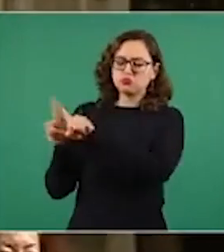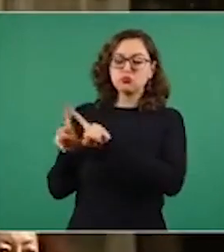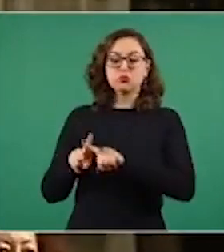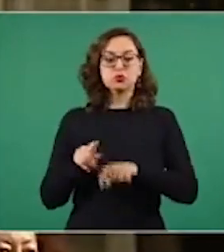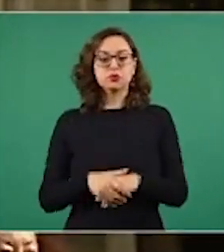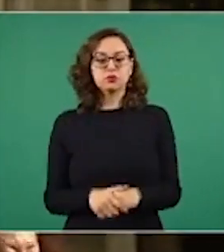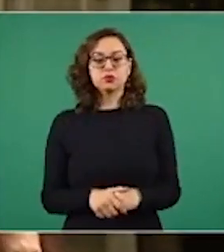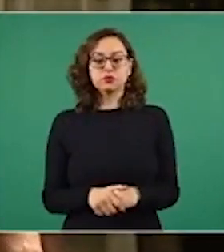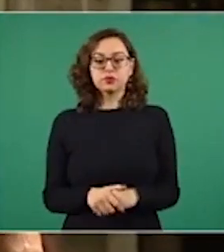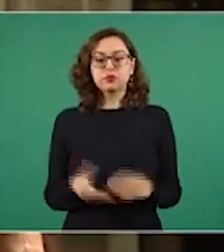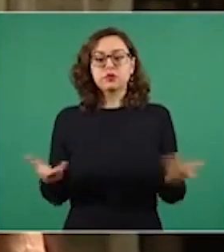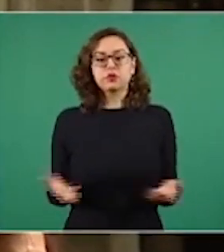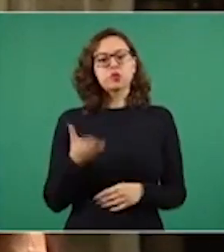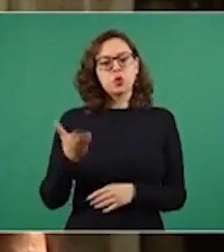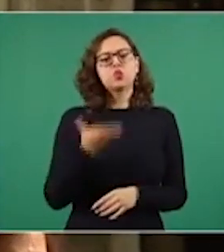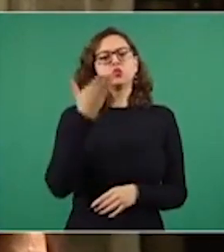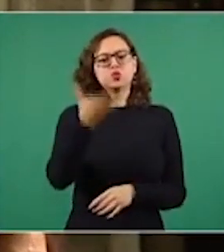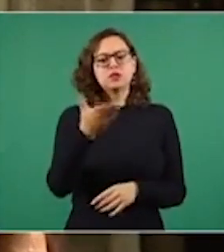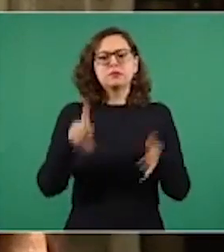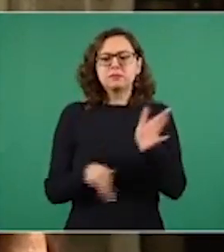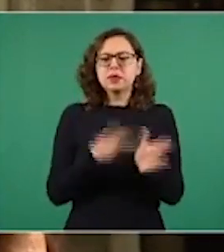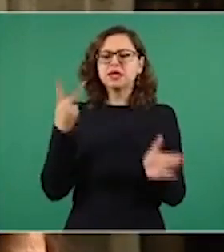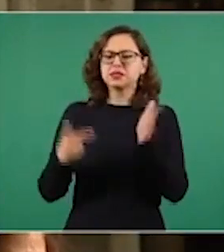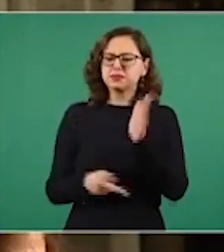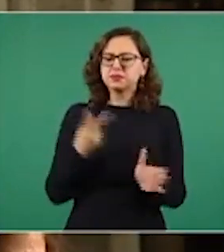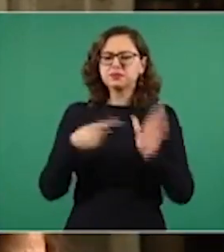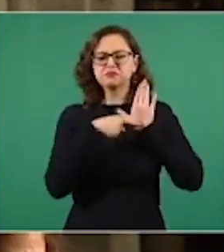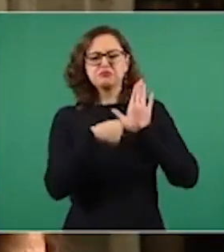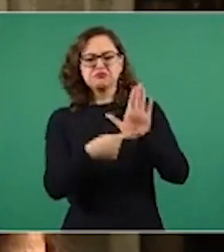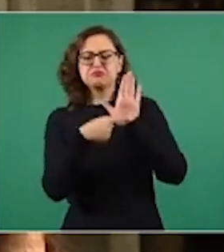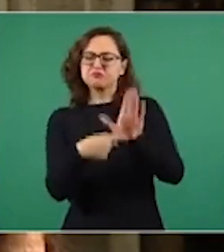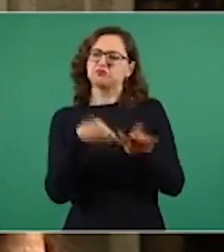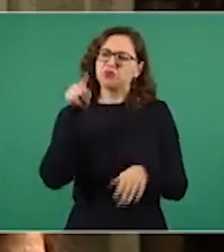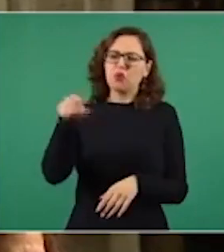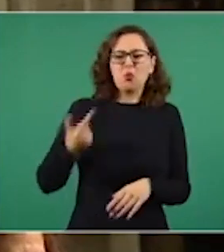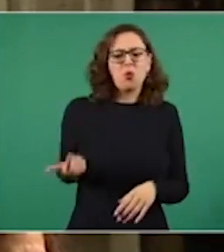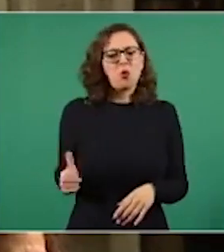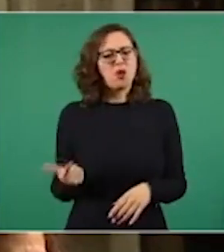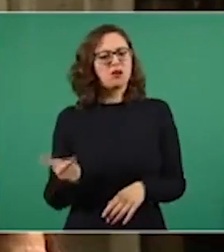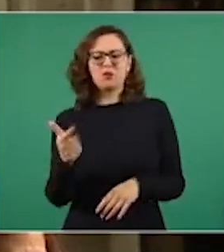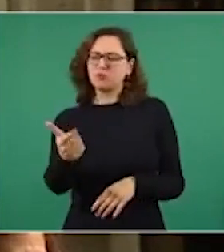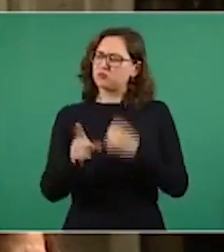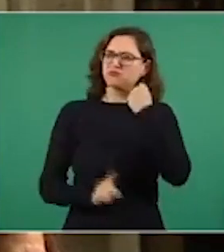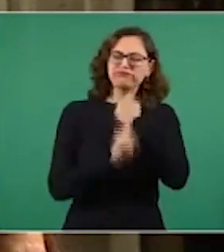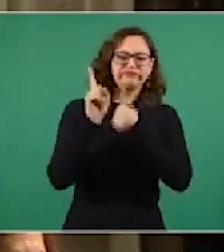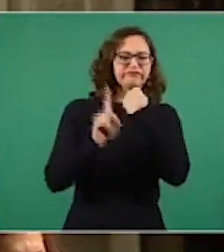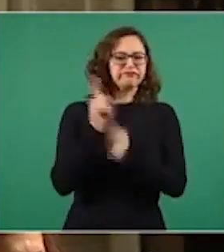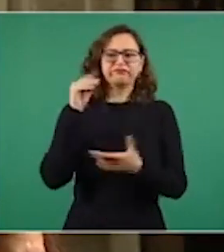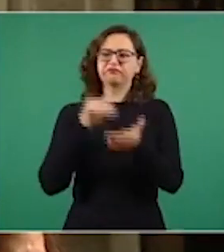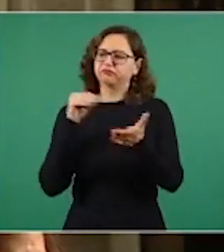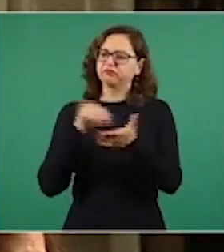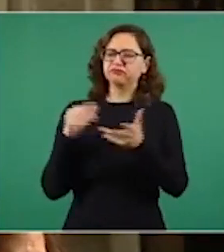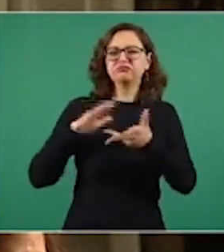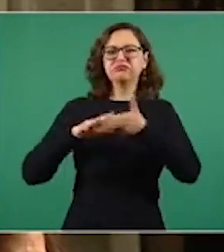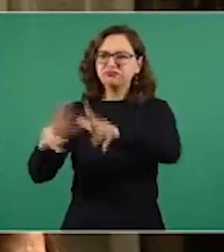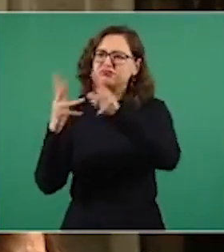mencionado muchas veces a Guanajuato aquí, ha hablado de cómo no se pacifica, lo ha mostrado en la Cifra de Inseguridad. Nosotros